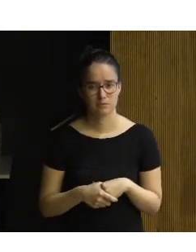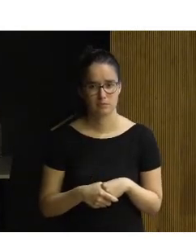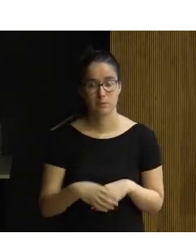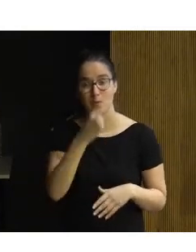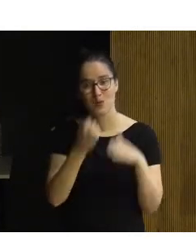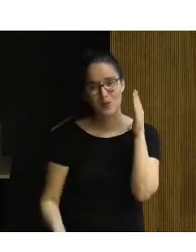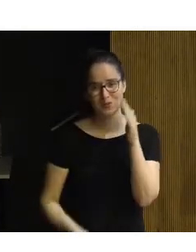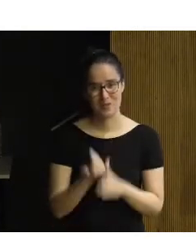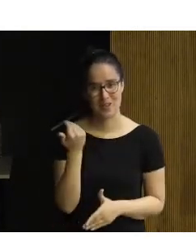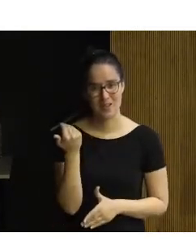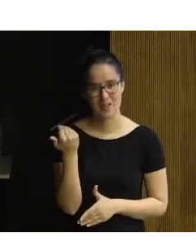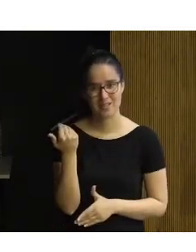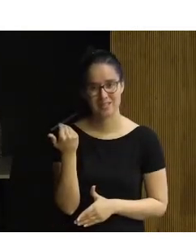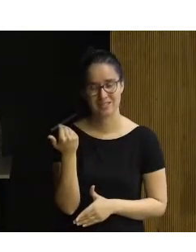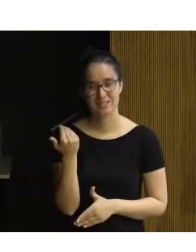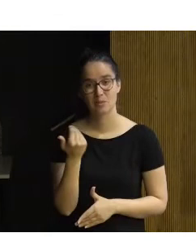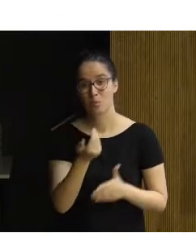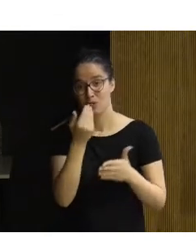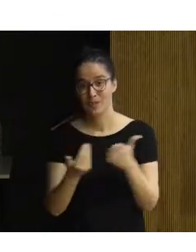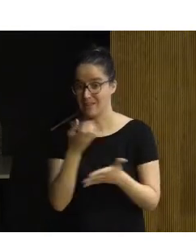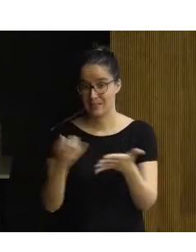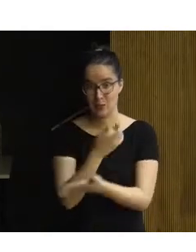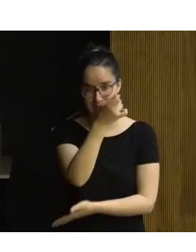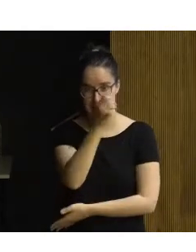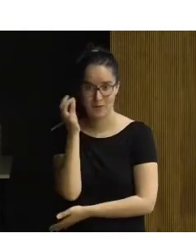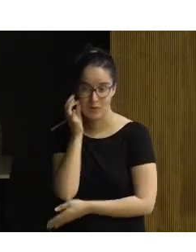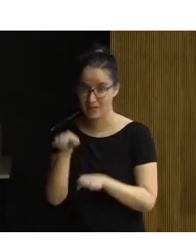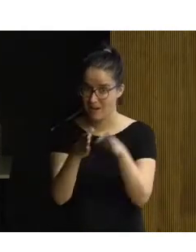Buenos días. Saludos a la mesa. Buenos días a todas y a todos.